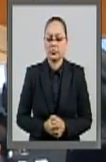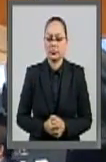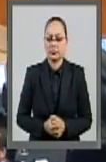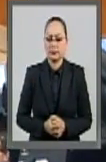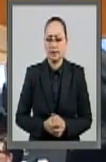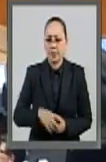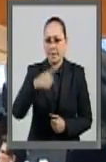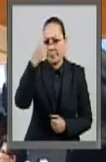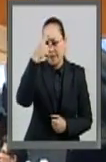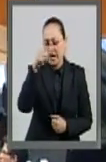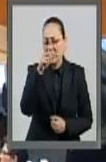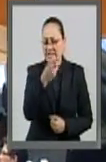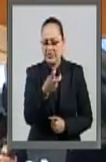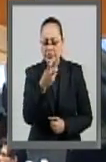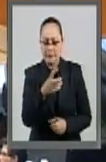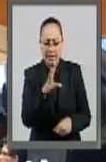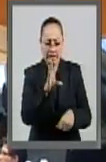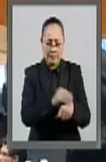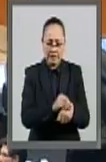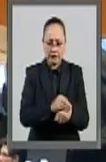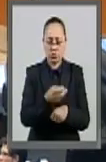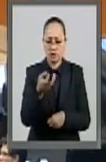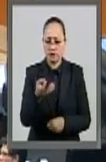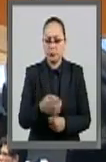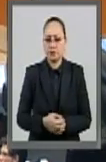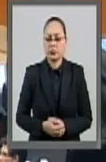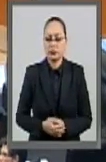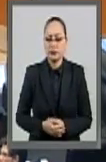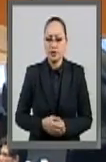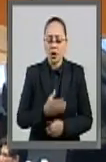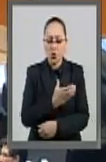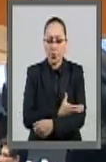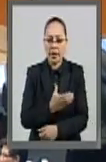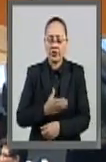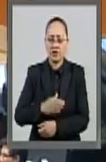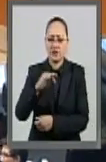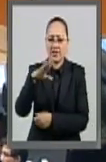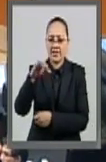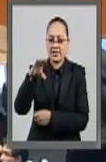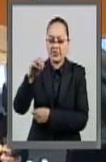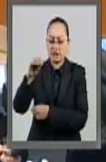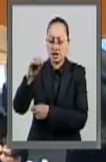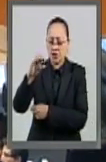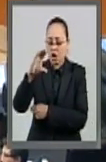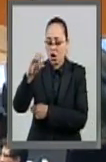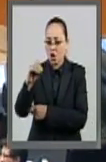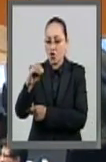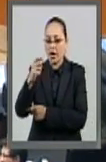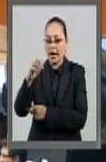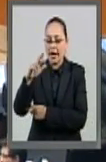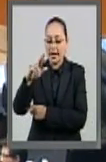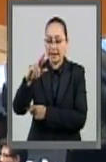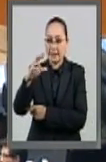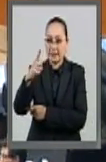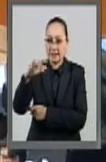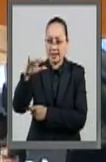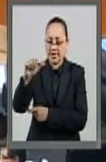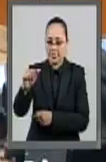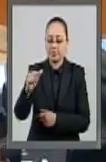la solicitud de licencia de nuestro compañero Francisco Javier García Cadeza de Vaca,